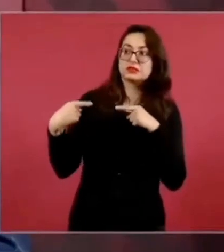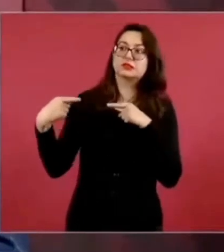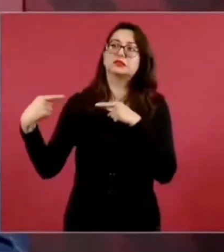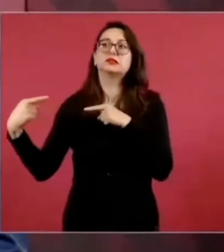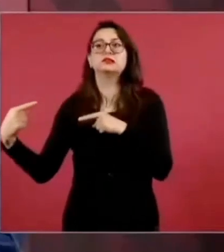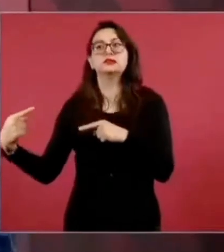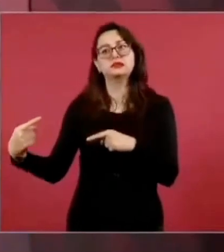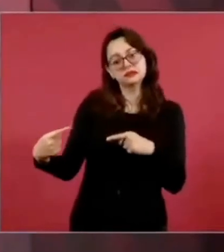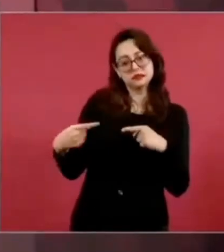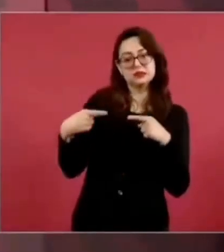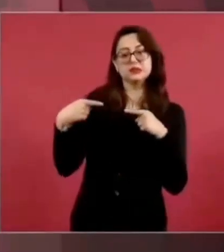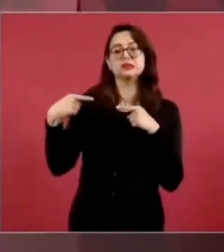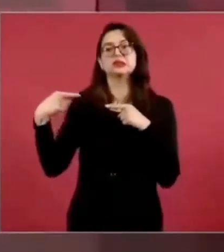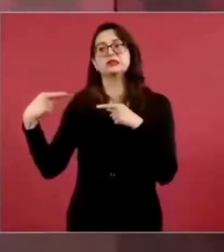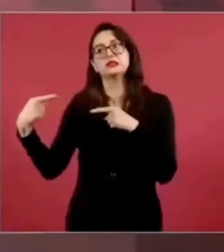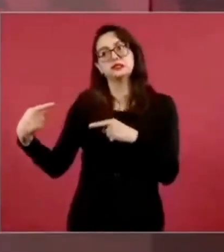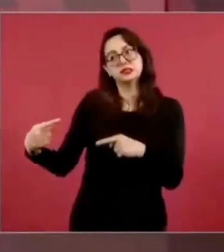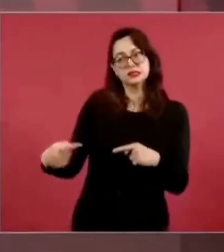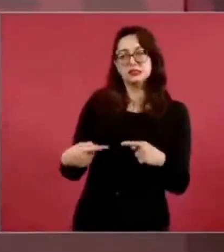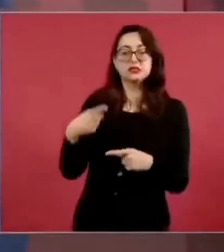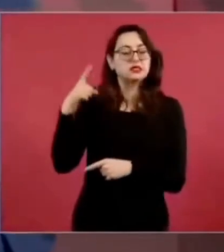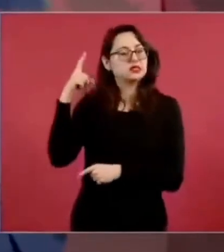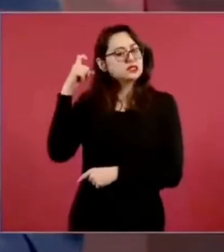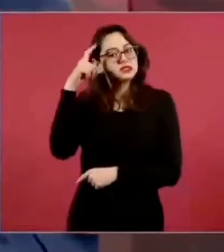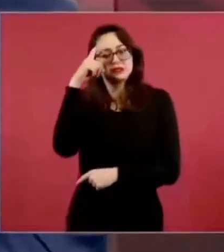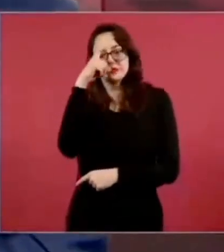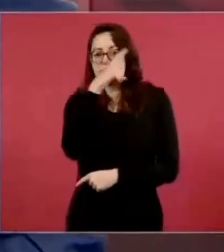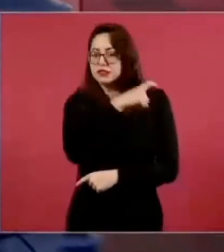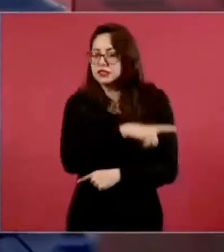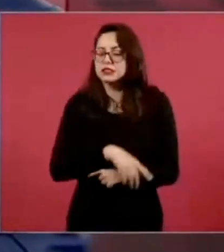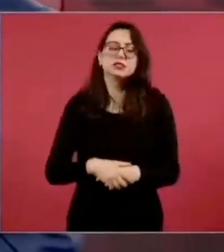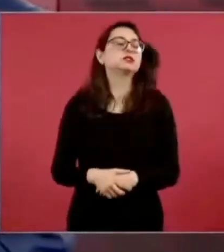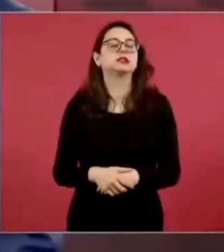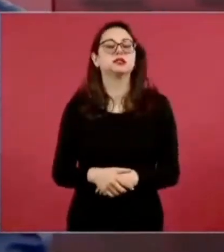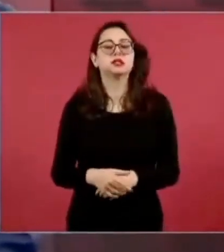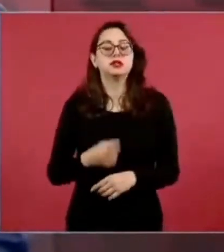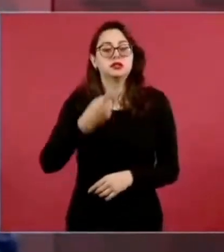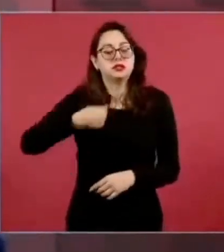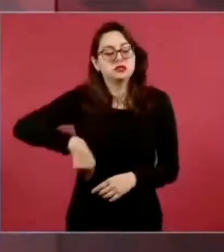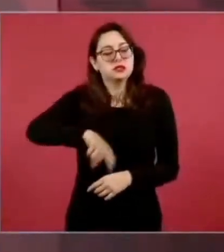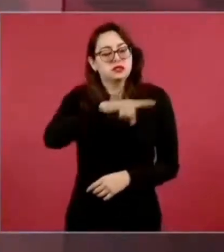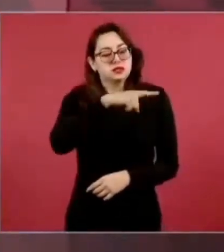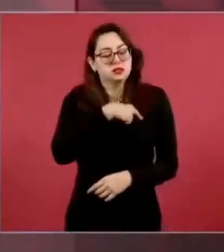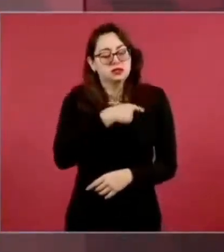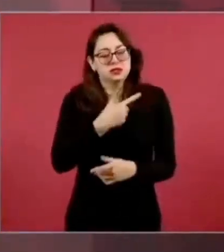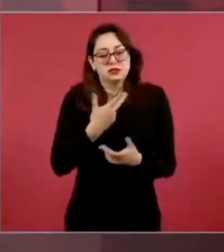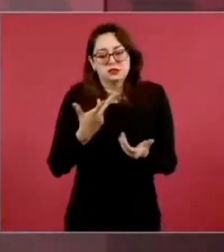Primero, por esta legislación que